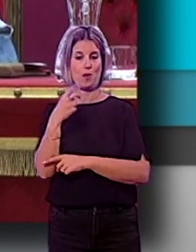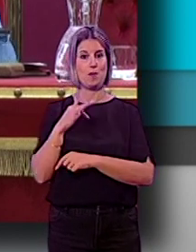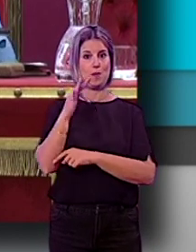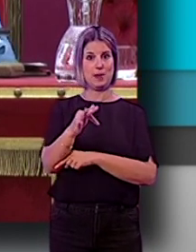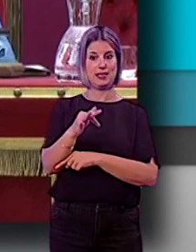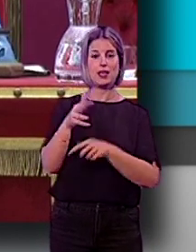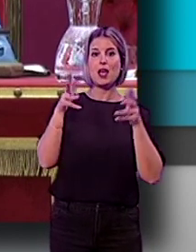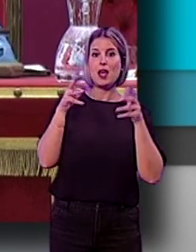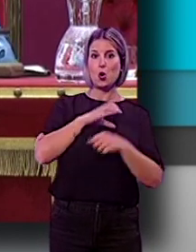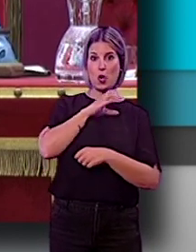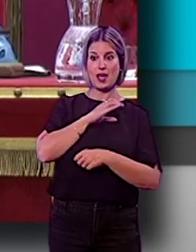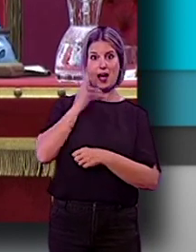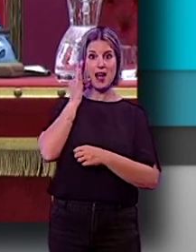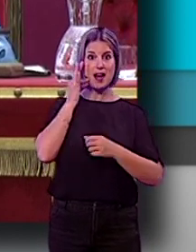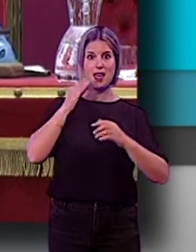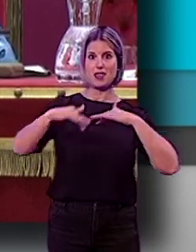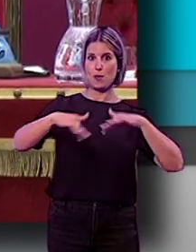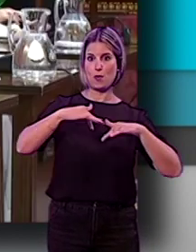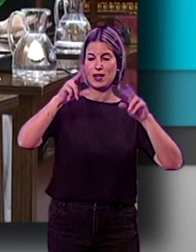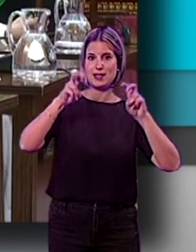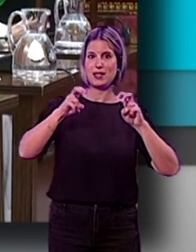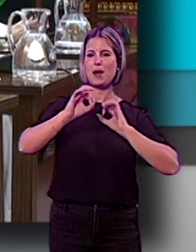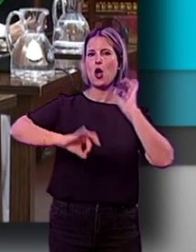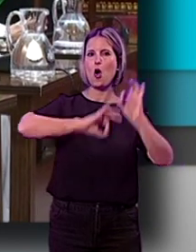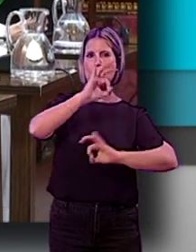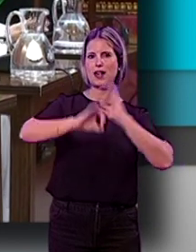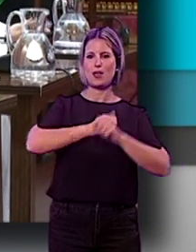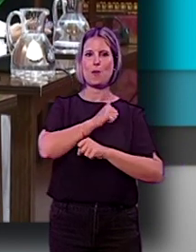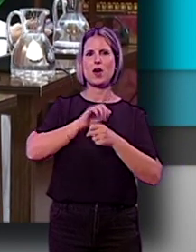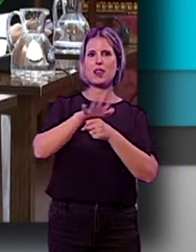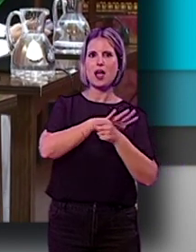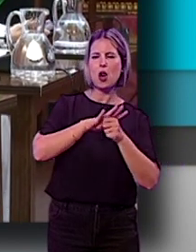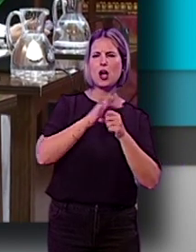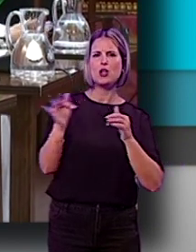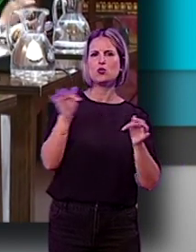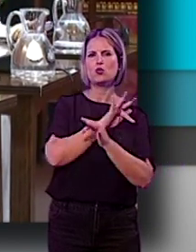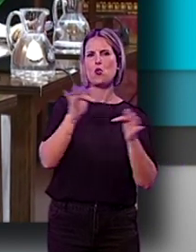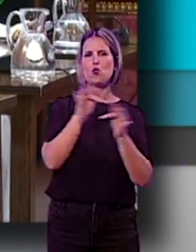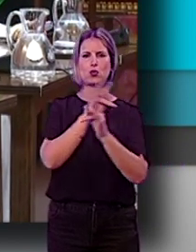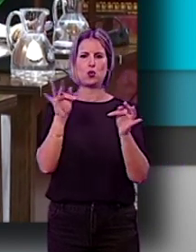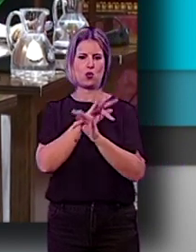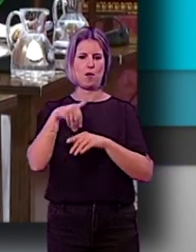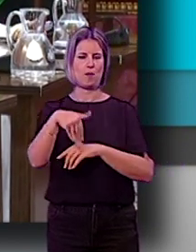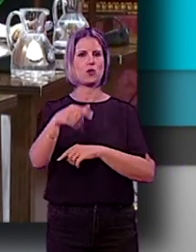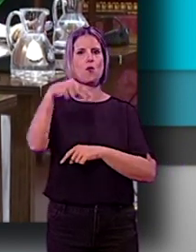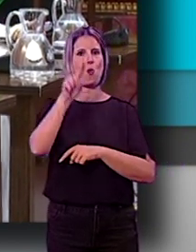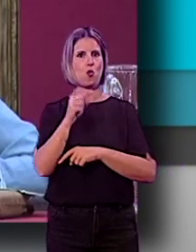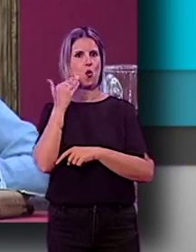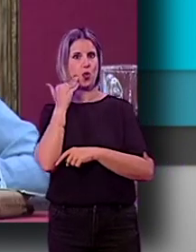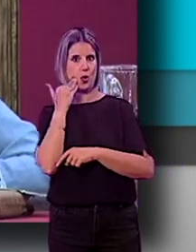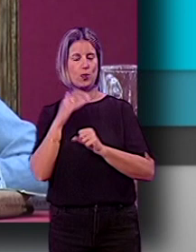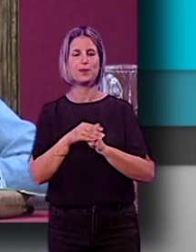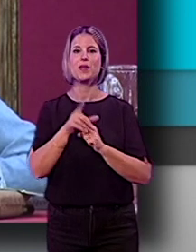Concejala de Movilidad destacó el proceso de reorganización de la policía local y de turnos que se efectuará el próximo 1 de julio. Esta